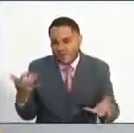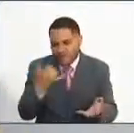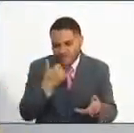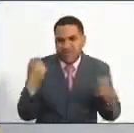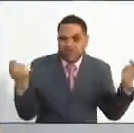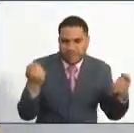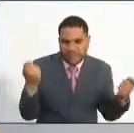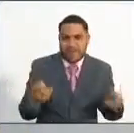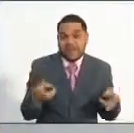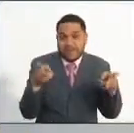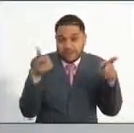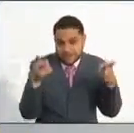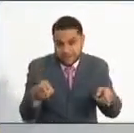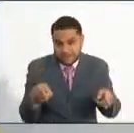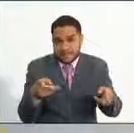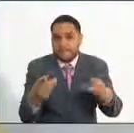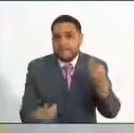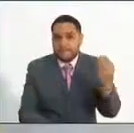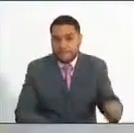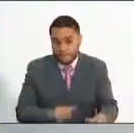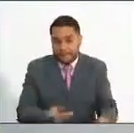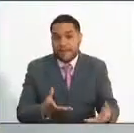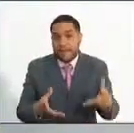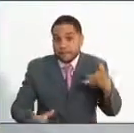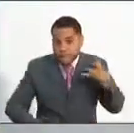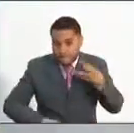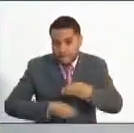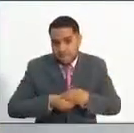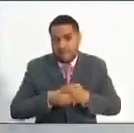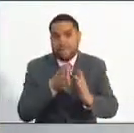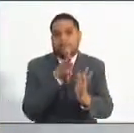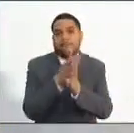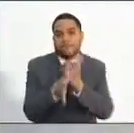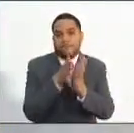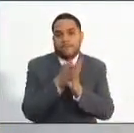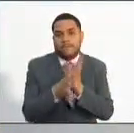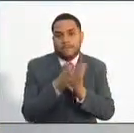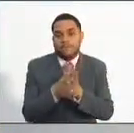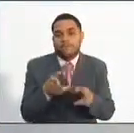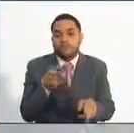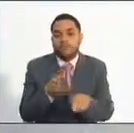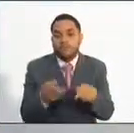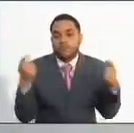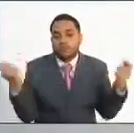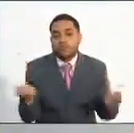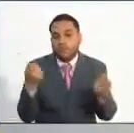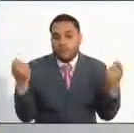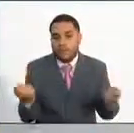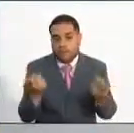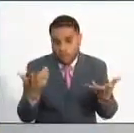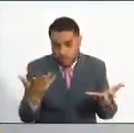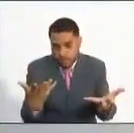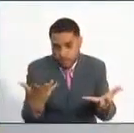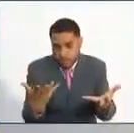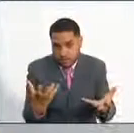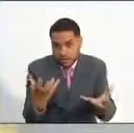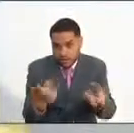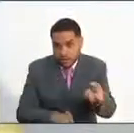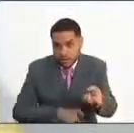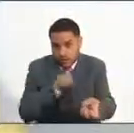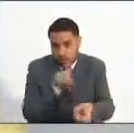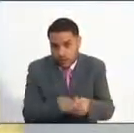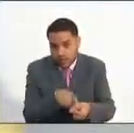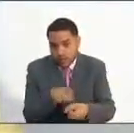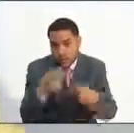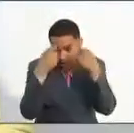una pausa nuevamente porque cuando regresemos vamos a hablar de las próximas convocatorias. usted quiere vincularse